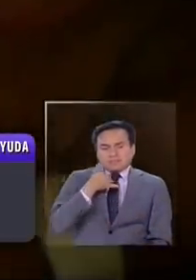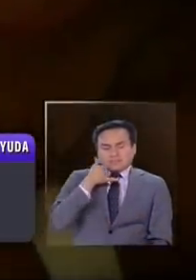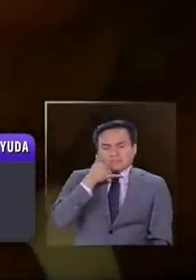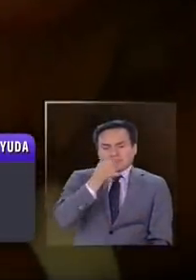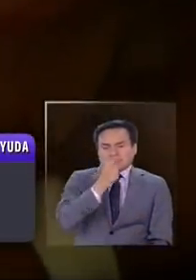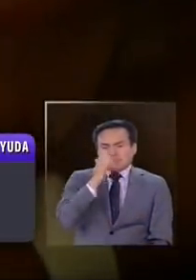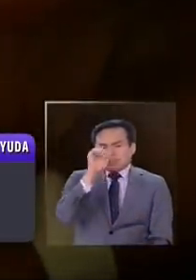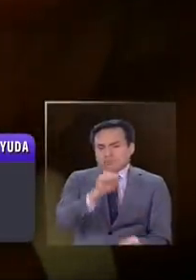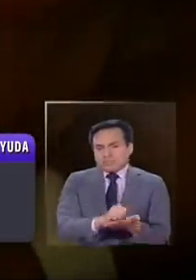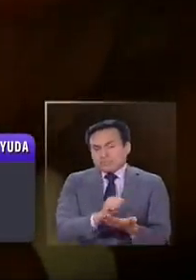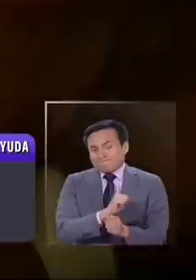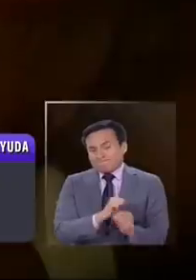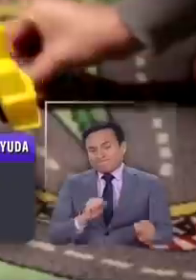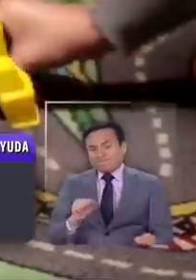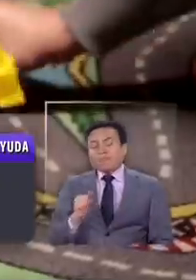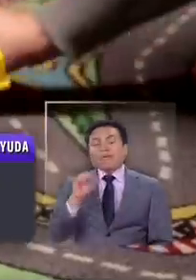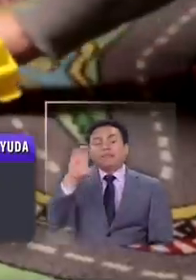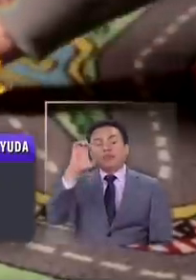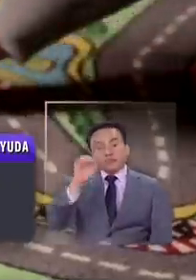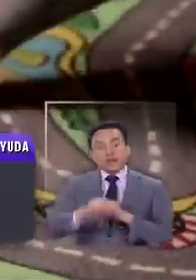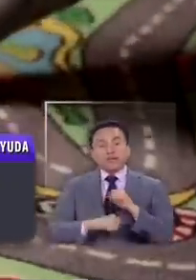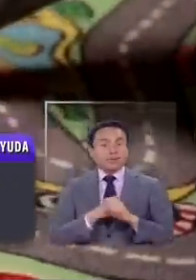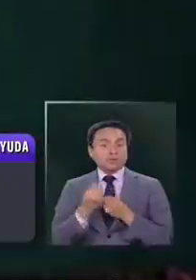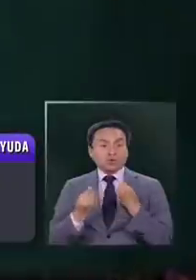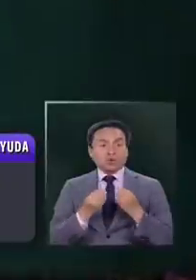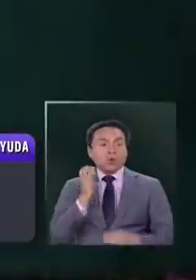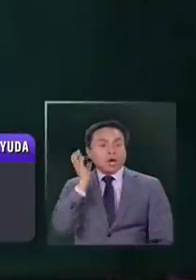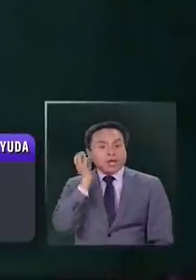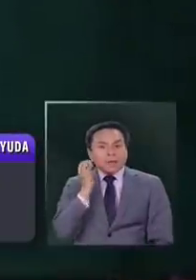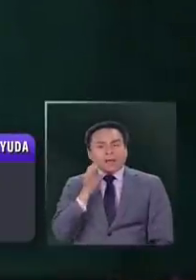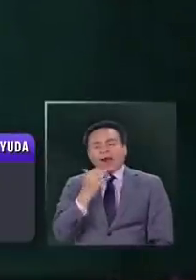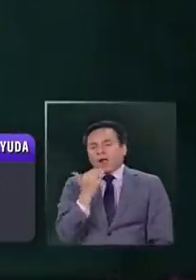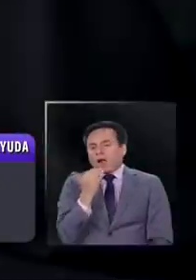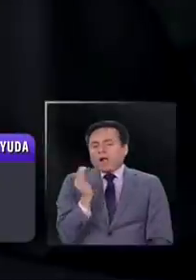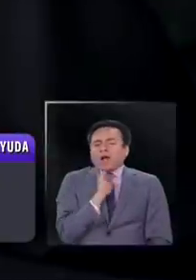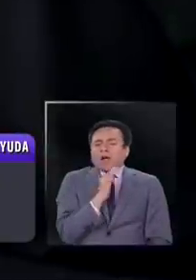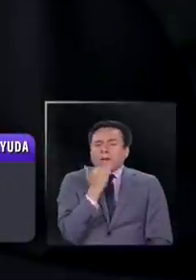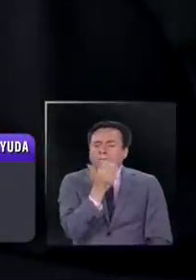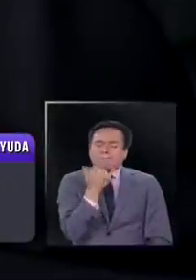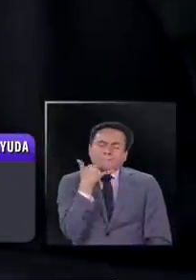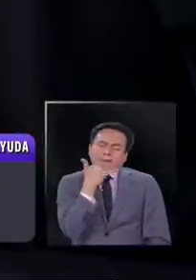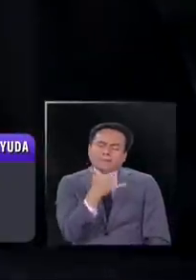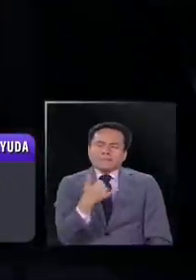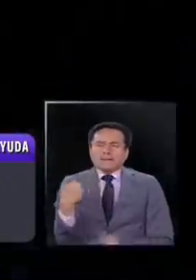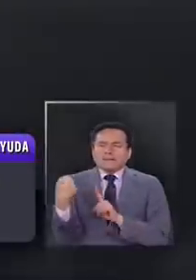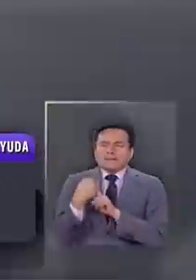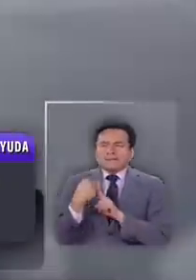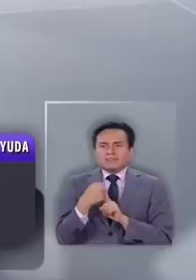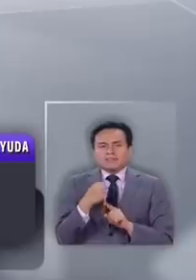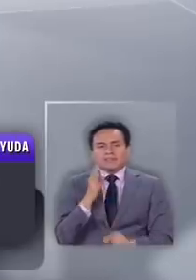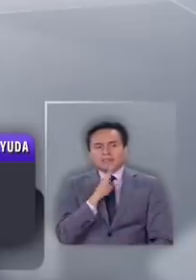la denuncia. En enero de este año, una mujer simuló pedir una pizza para solicitar ayuda frente a una agresión.